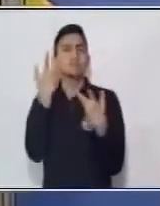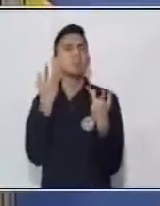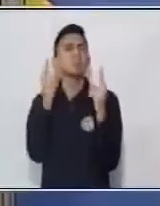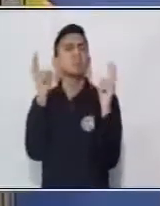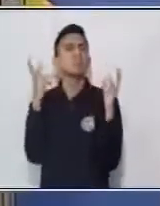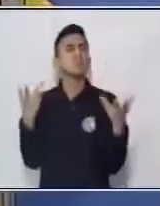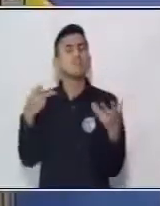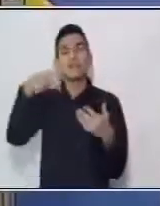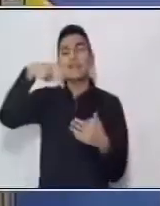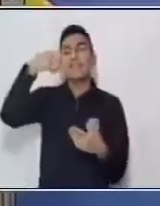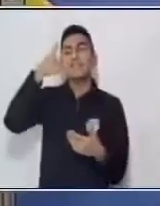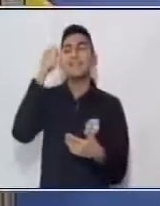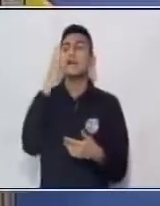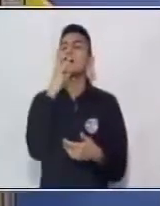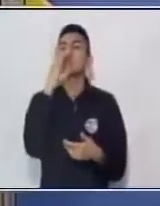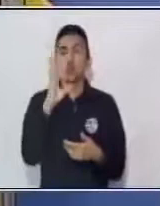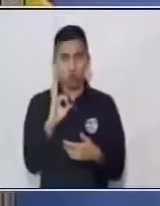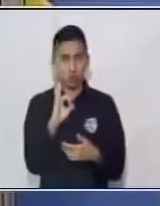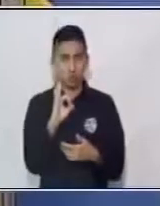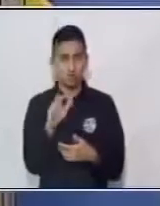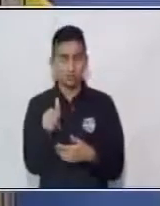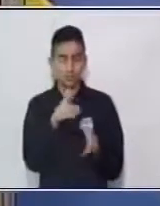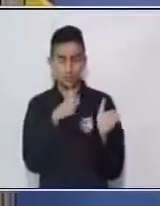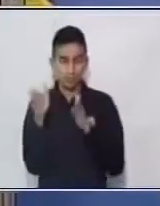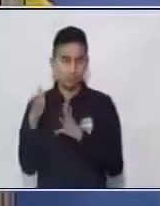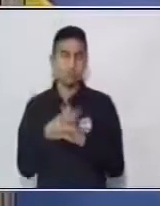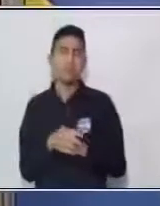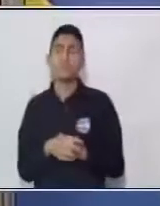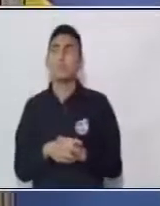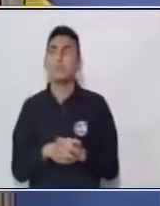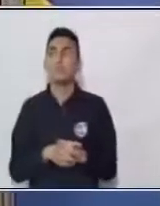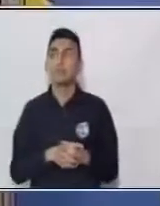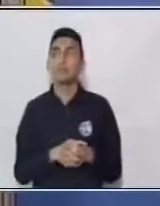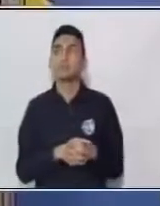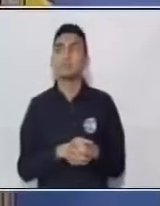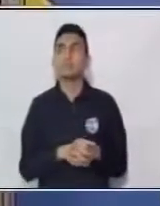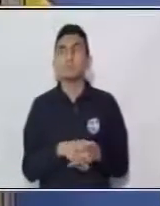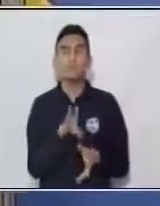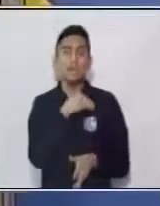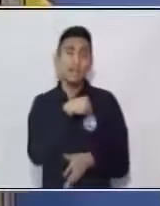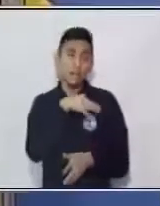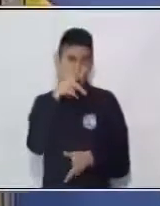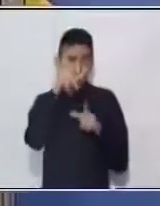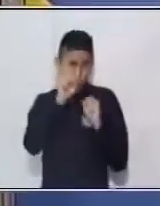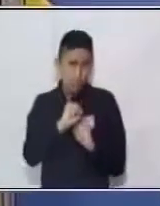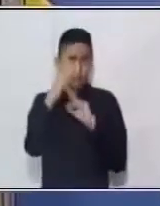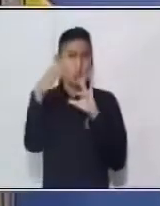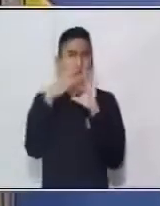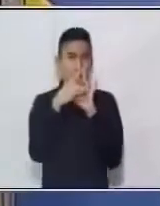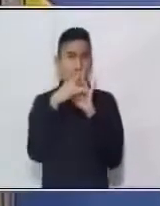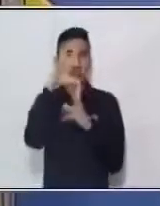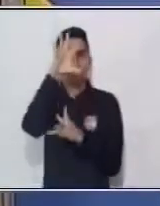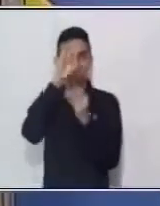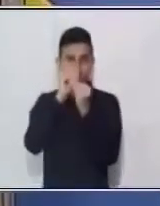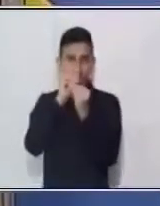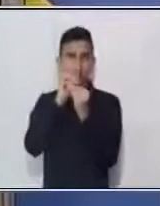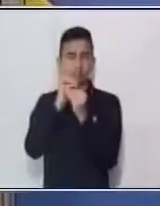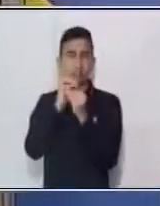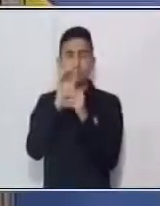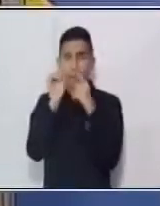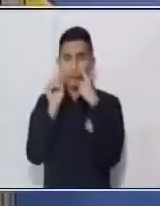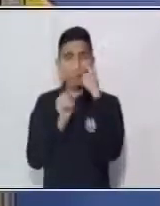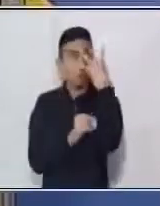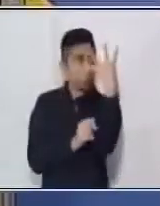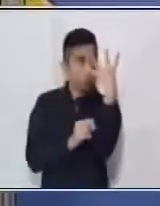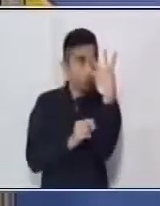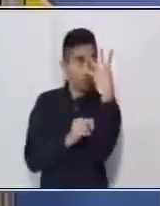de Nacho. Quiero que lo sumemos. ¿Cuántos tienen entre los dos? Sí, veamos acá.